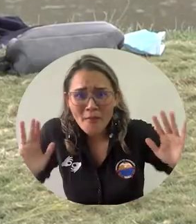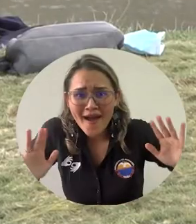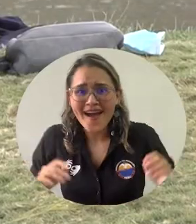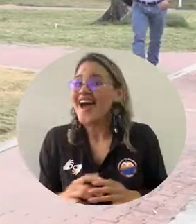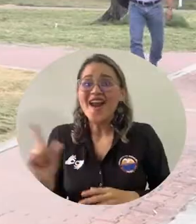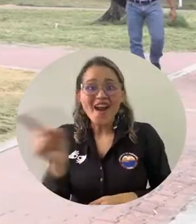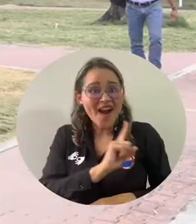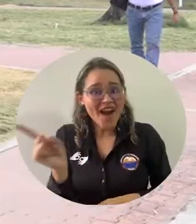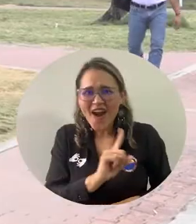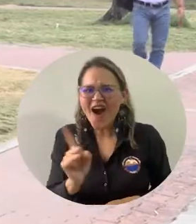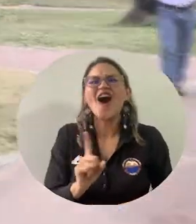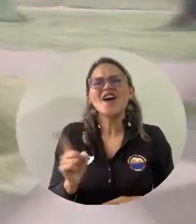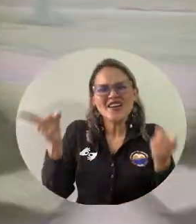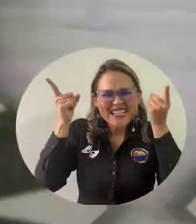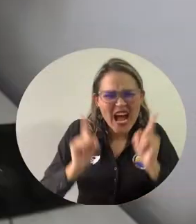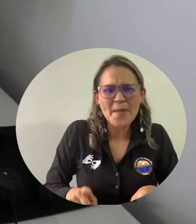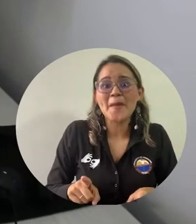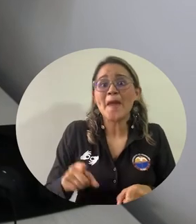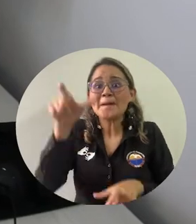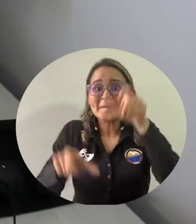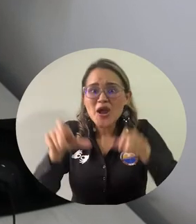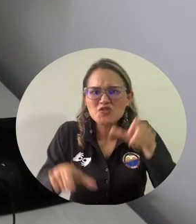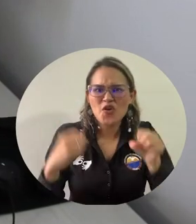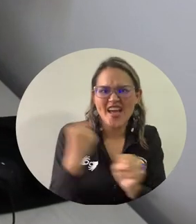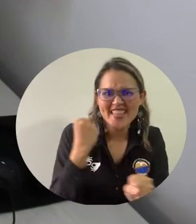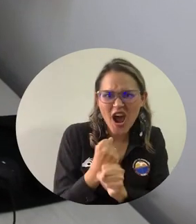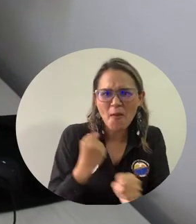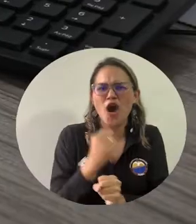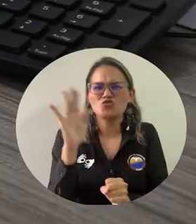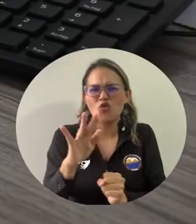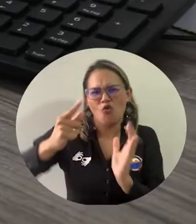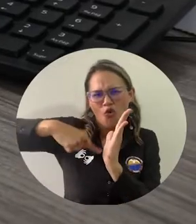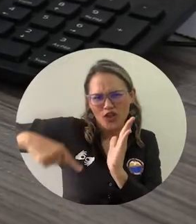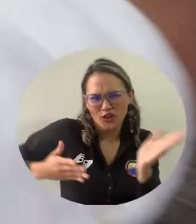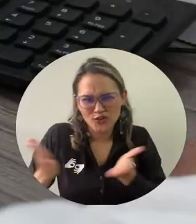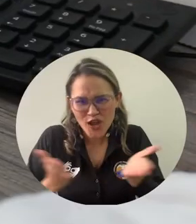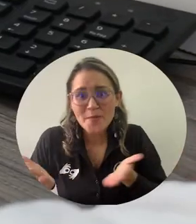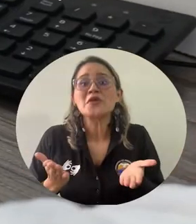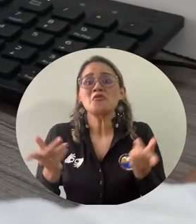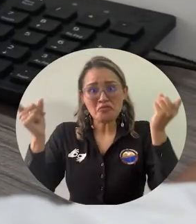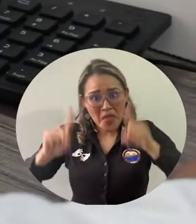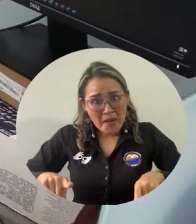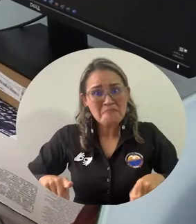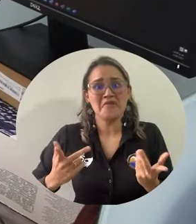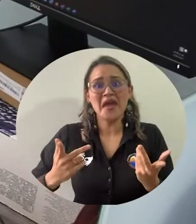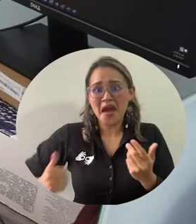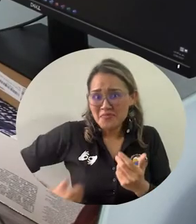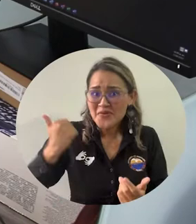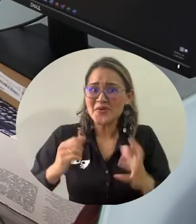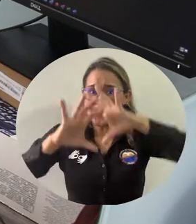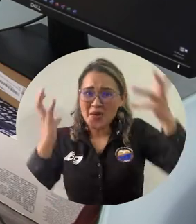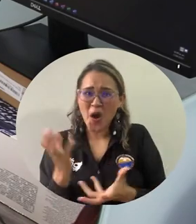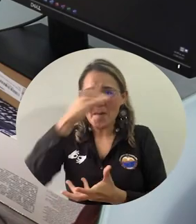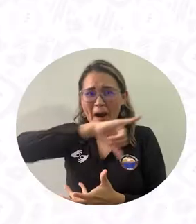facilitadas por la Oficina de Relaciones Internacionales, pues los funcionarios y contratistas también viajan por el mundo para participar en